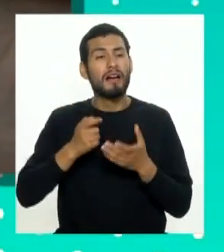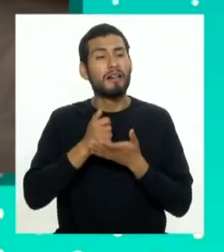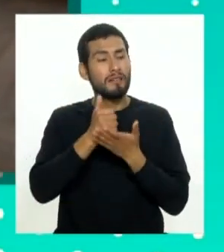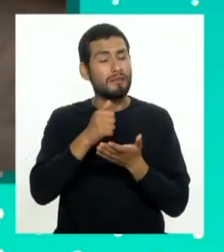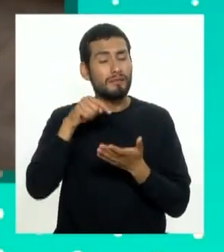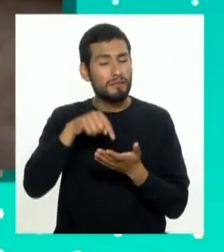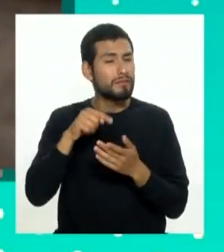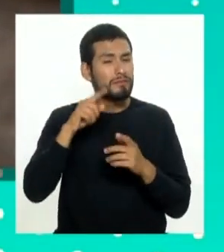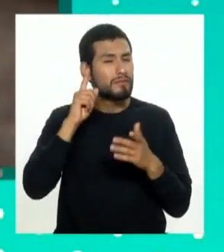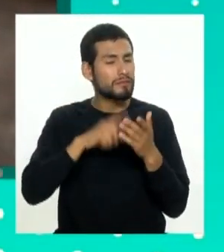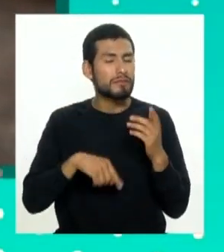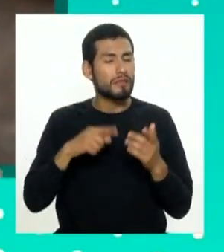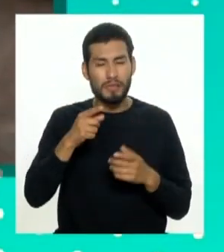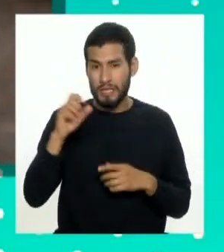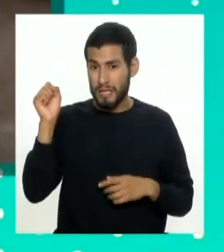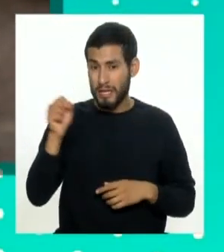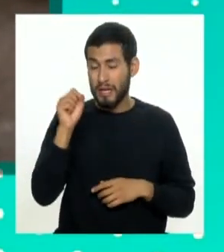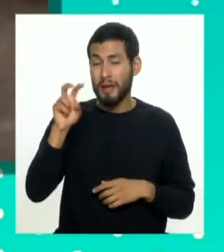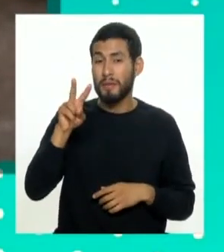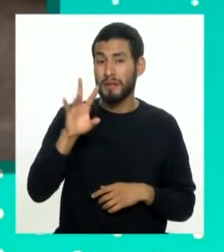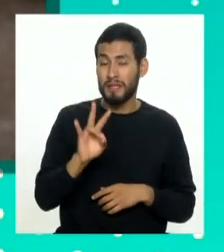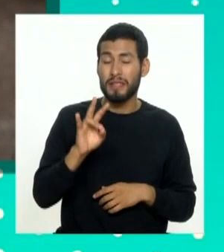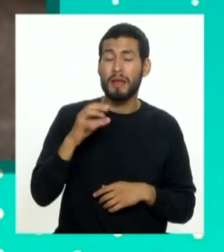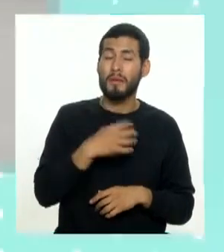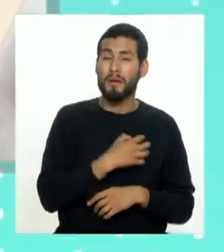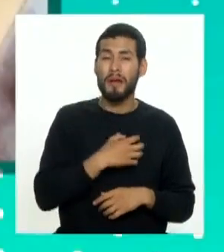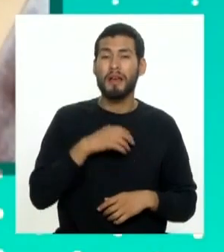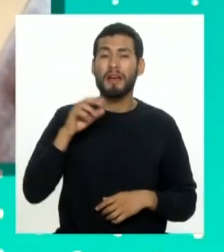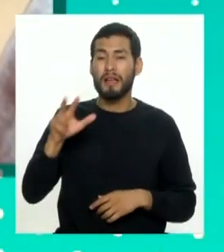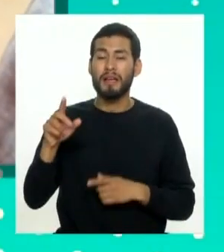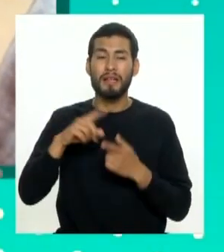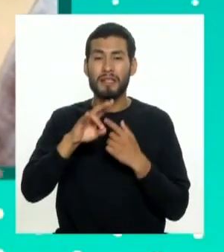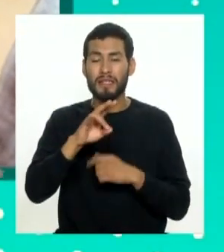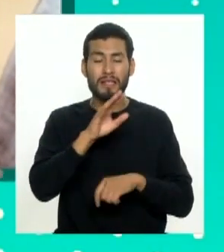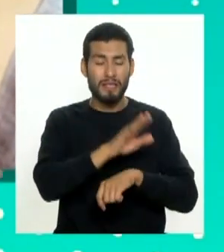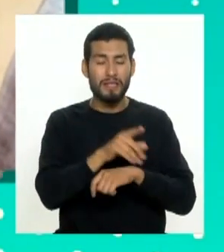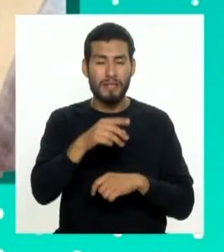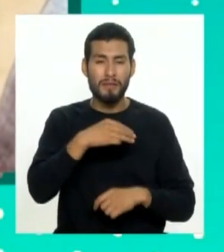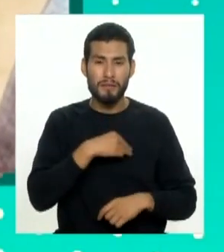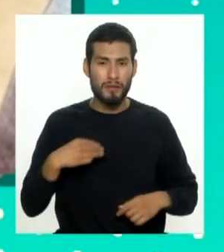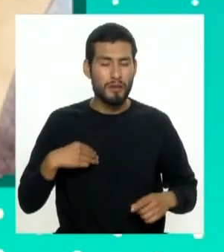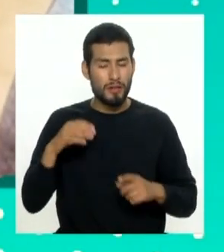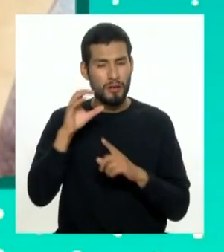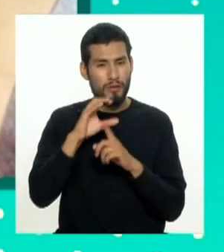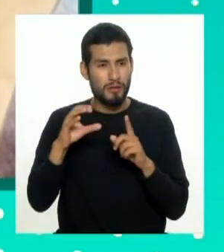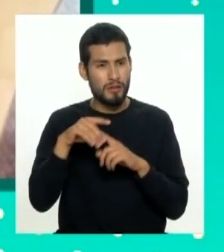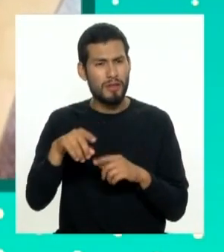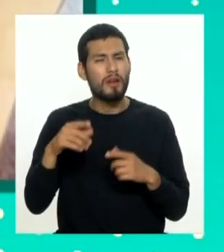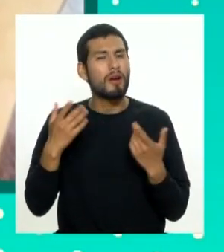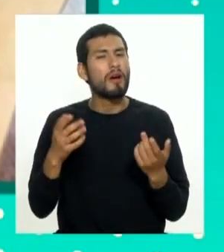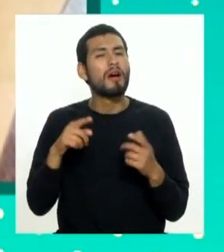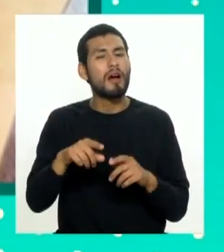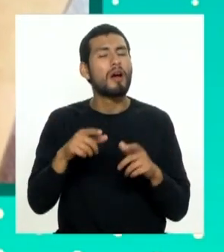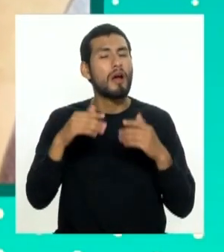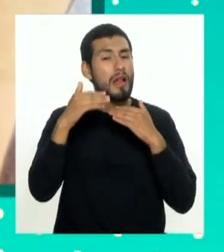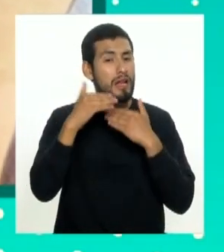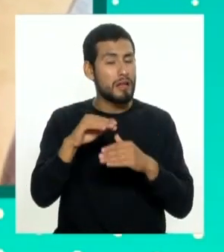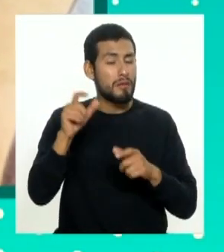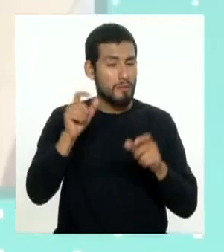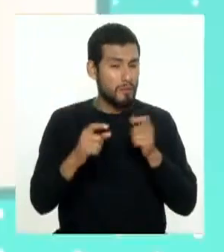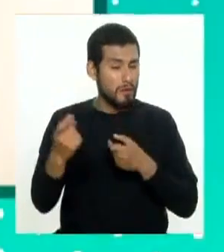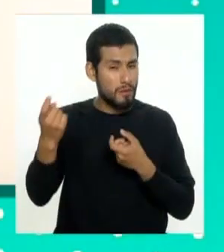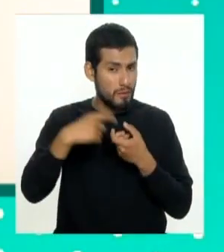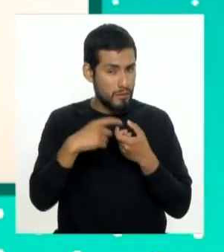27 de mayo de 3 a 6 de la tarde en la Sala Paracas del Ministerio de Cultura Las vacantes serán limitadas